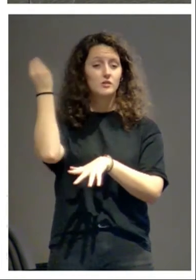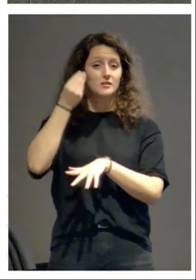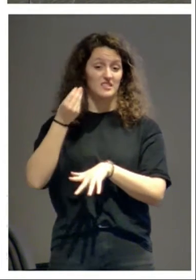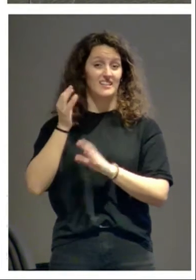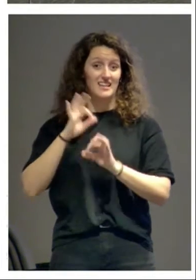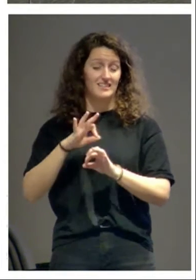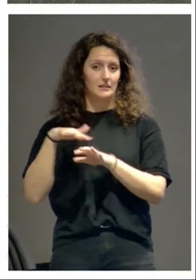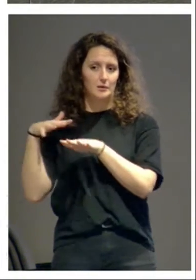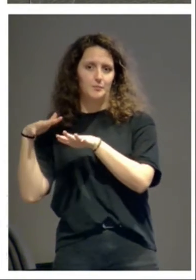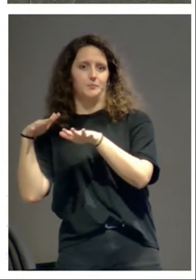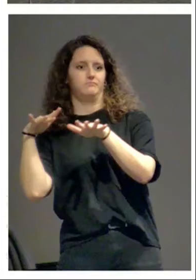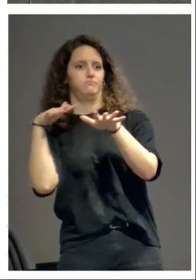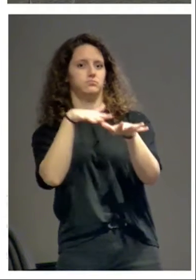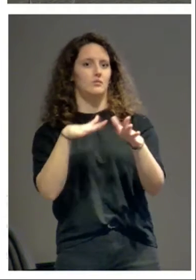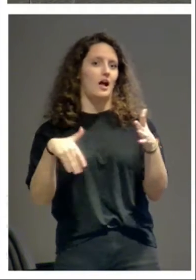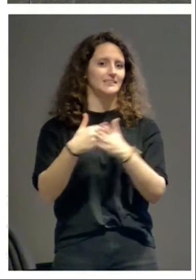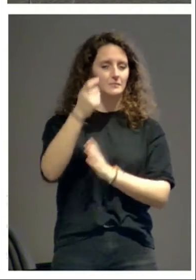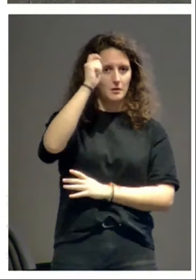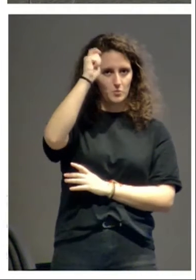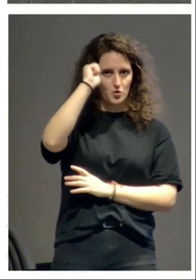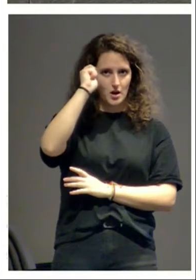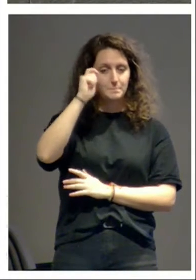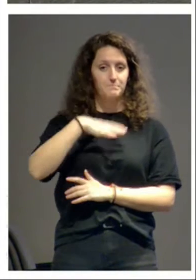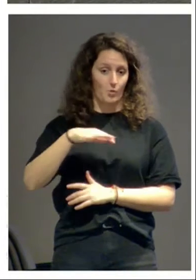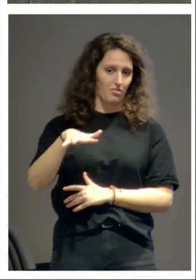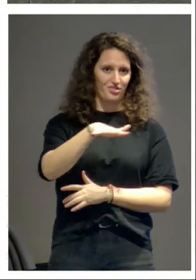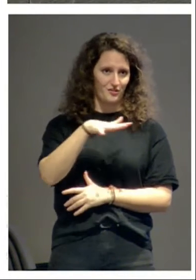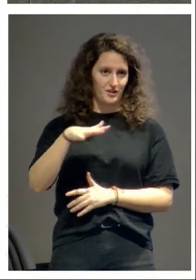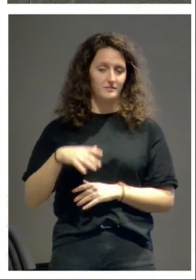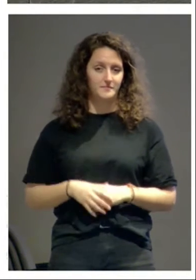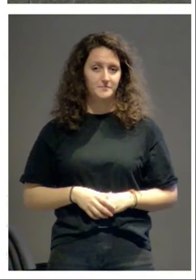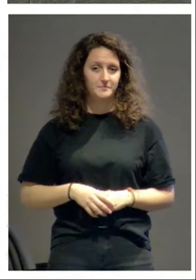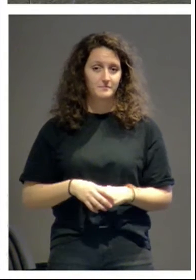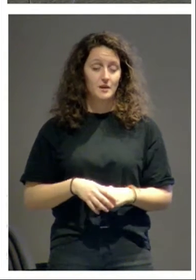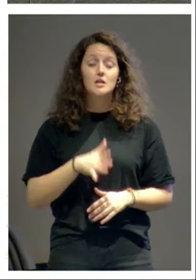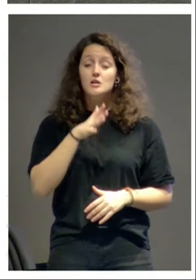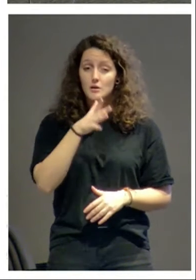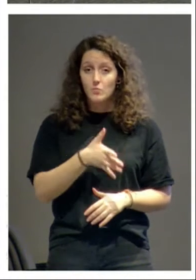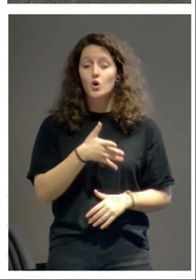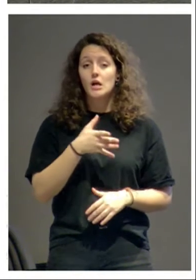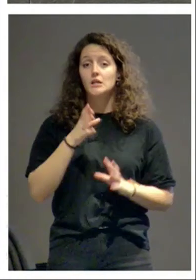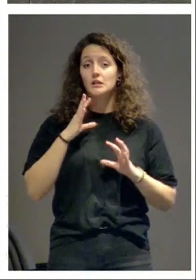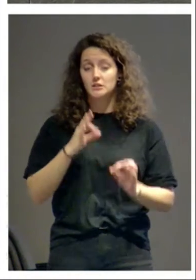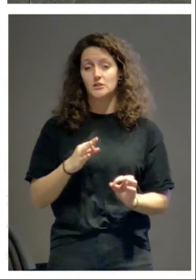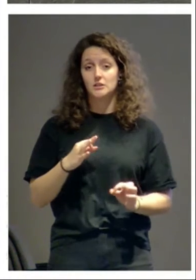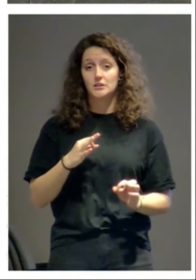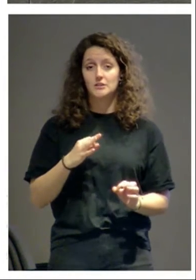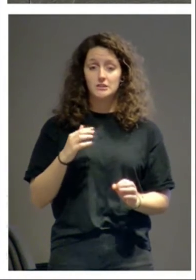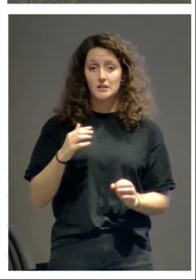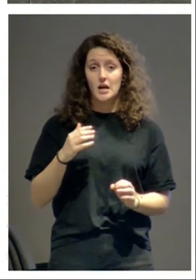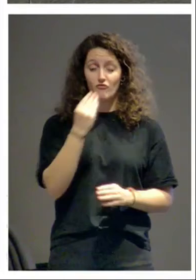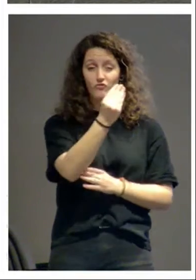sus racias hacia el reino de Pamplona. Por eso probablemente está ese programa figurativo